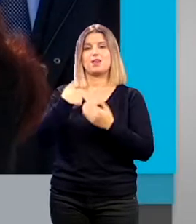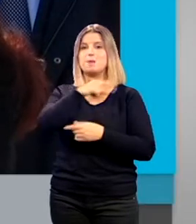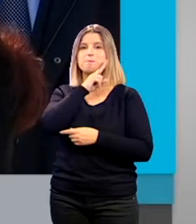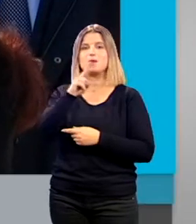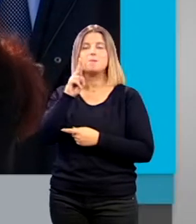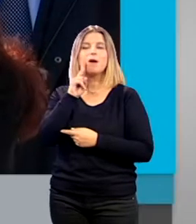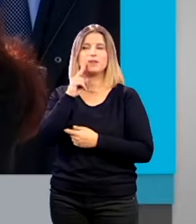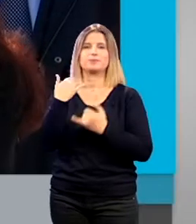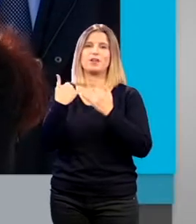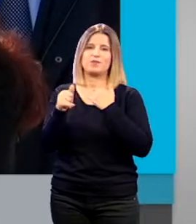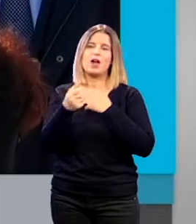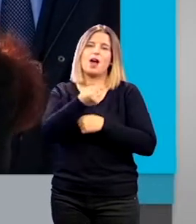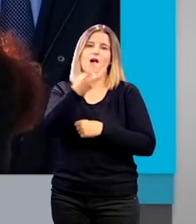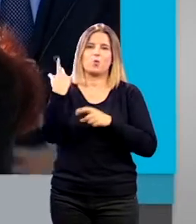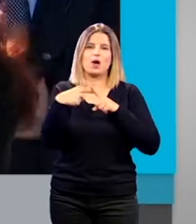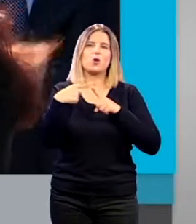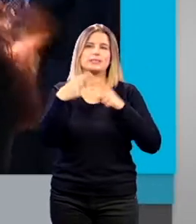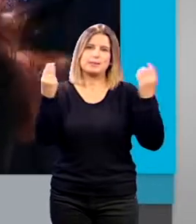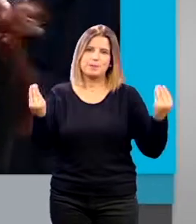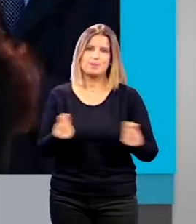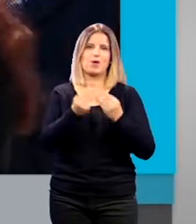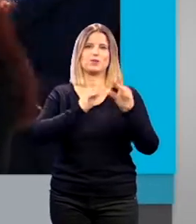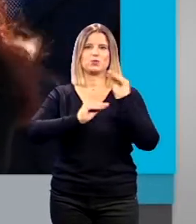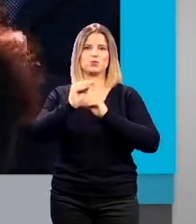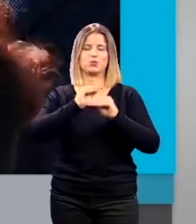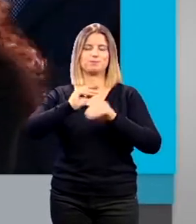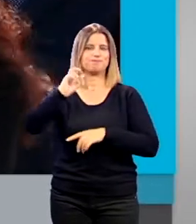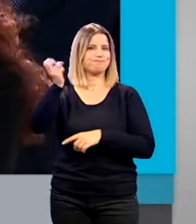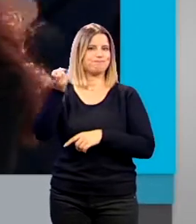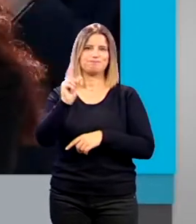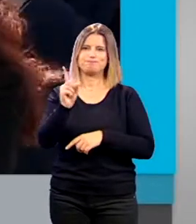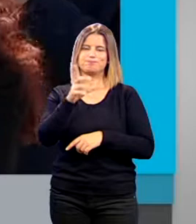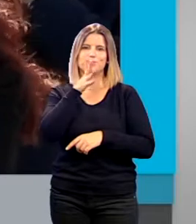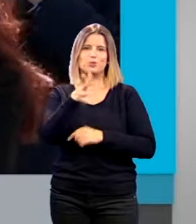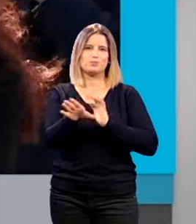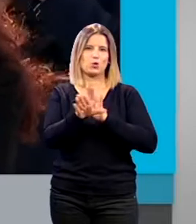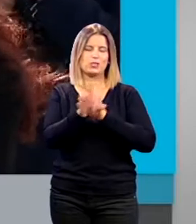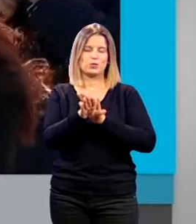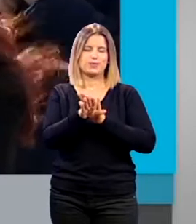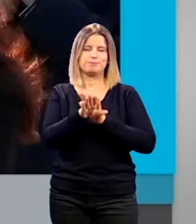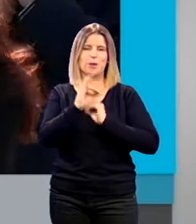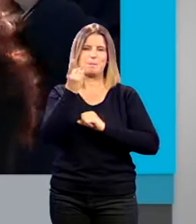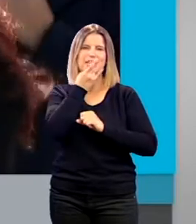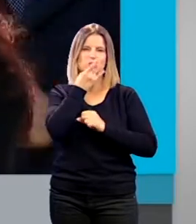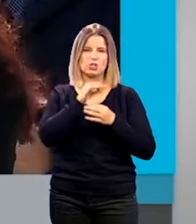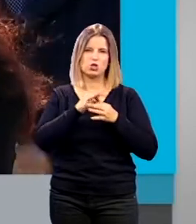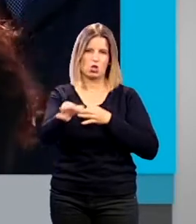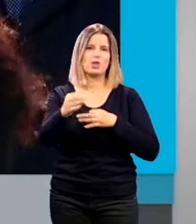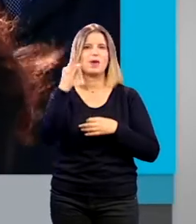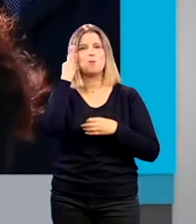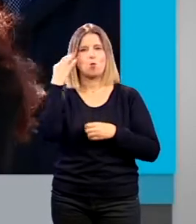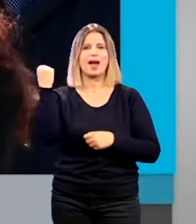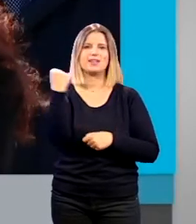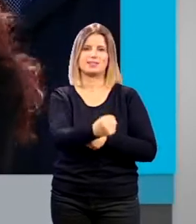se han arreglado algunas cosas otras no porque por desgracia seguimos teniendo todos los días una mujer asesinada